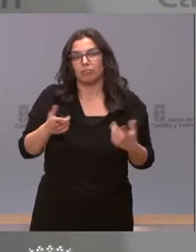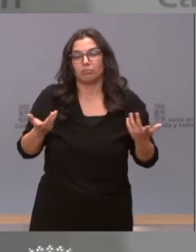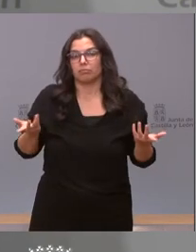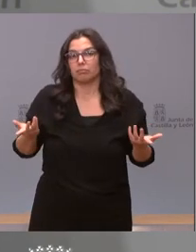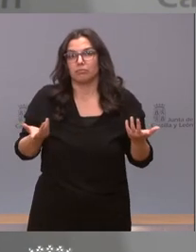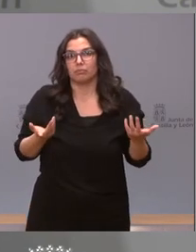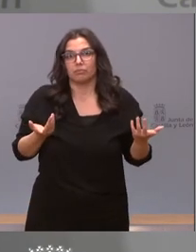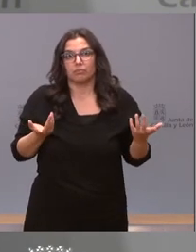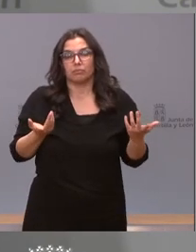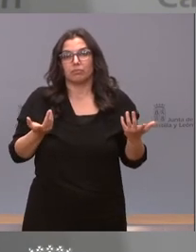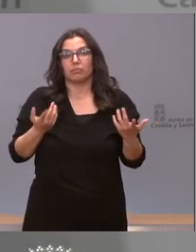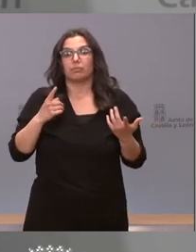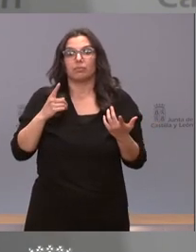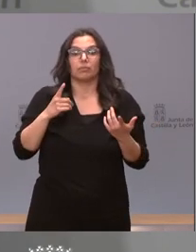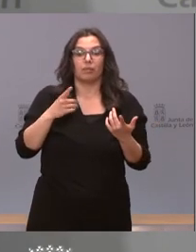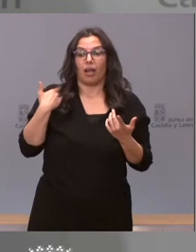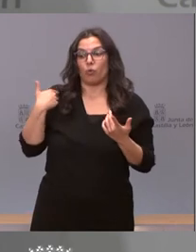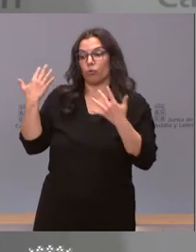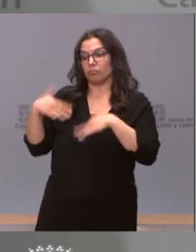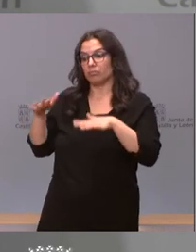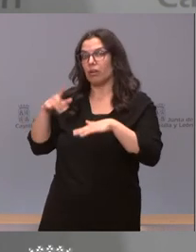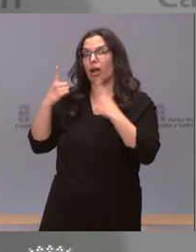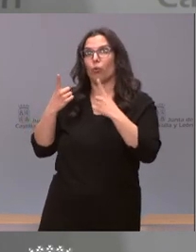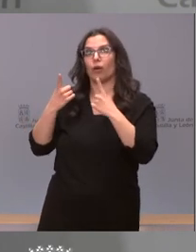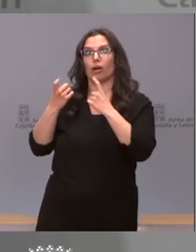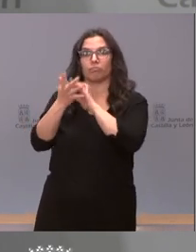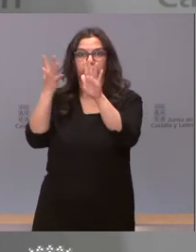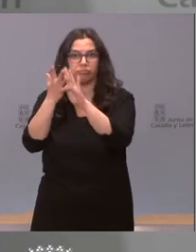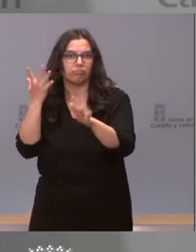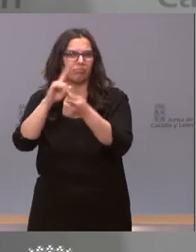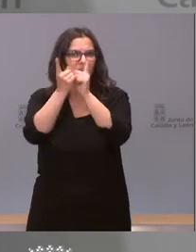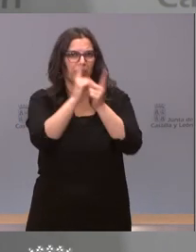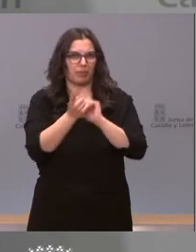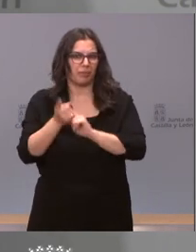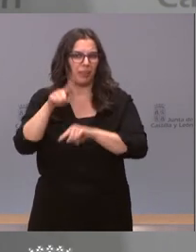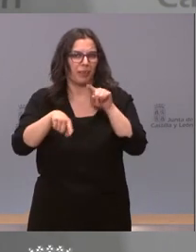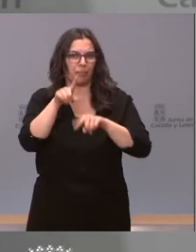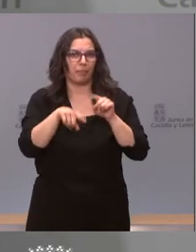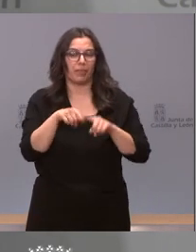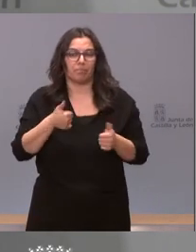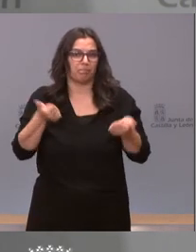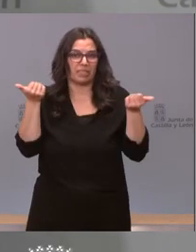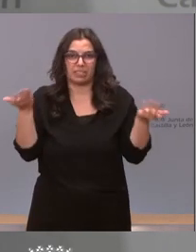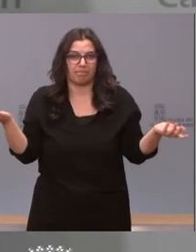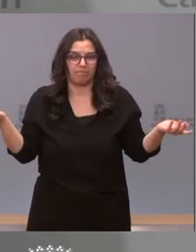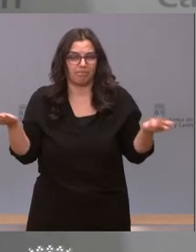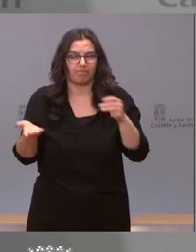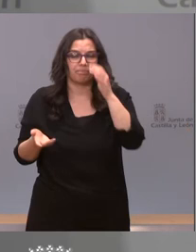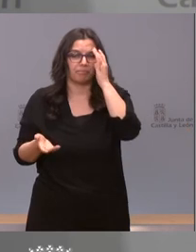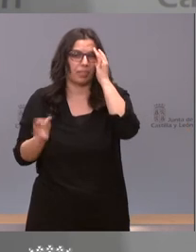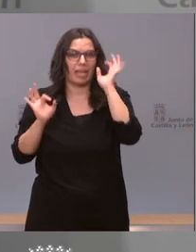y bueno pues luego esas provincias han ido cambiando lo han visto ustedes a lo largo de estas semanas no tengo mucho más que decir